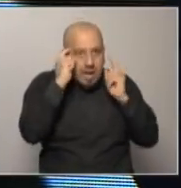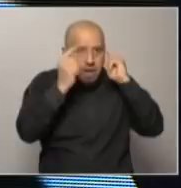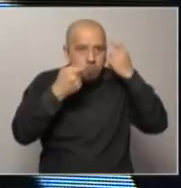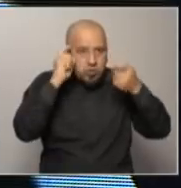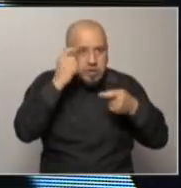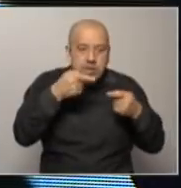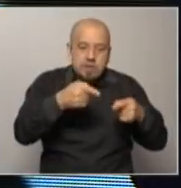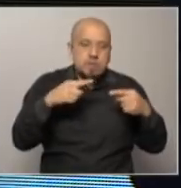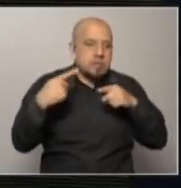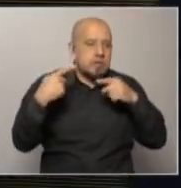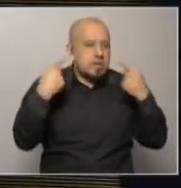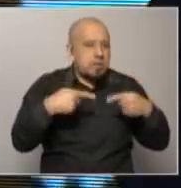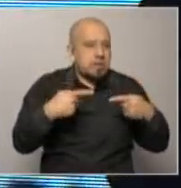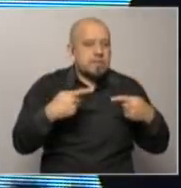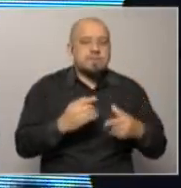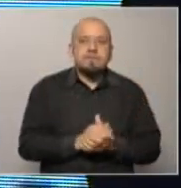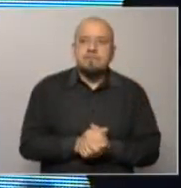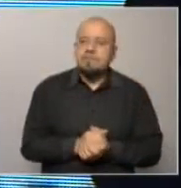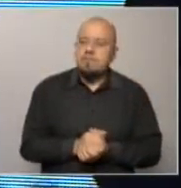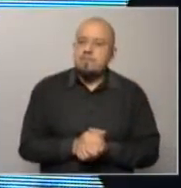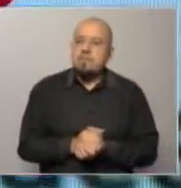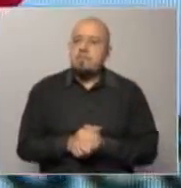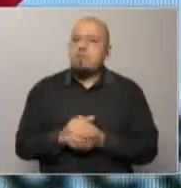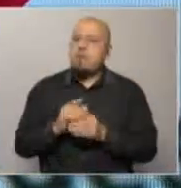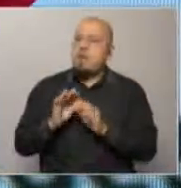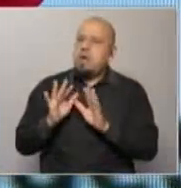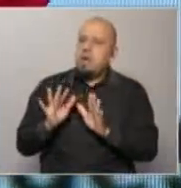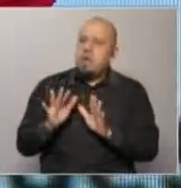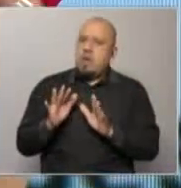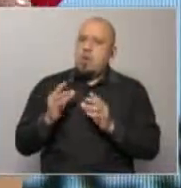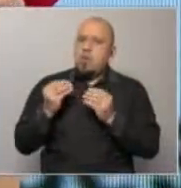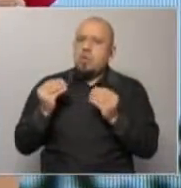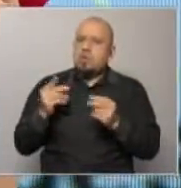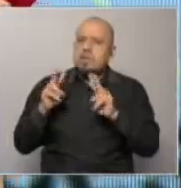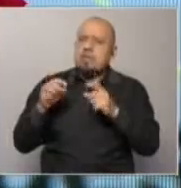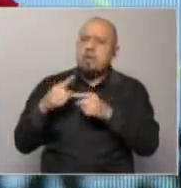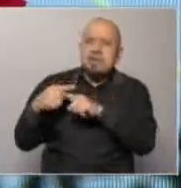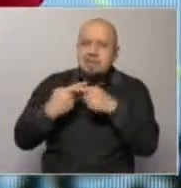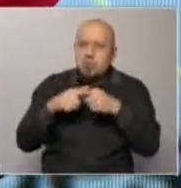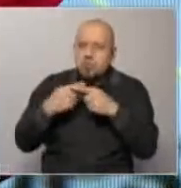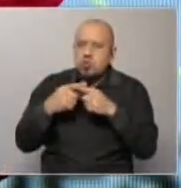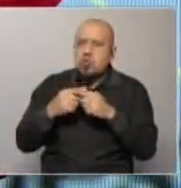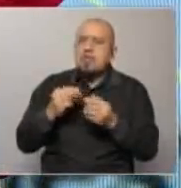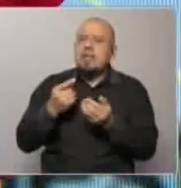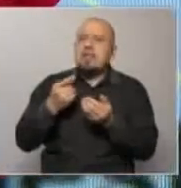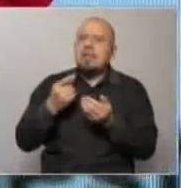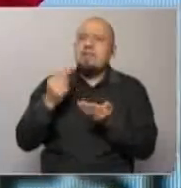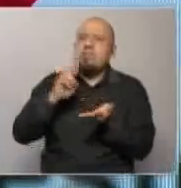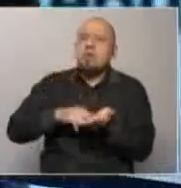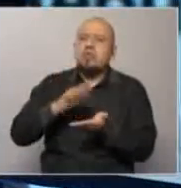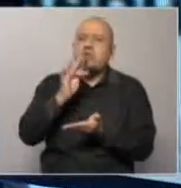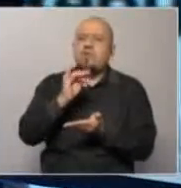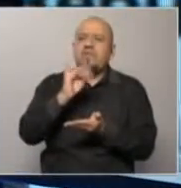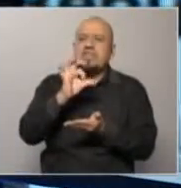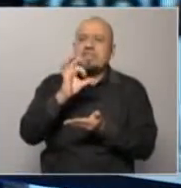ese debate. Ahora, ¿cuál es la relación entre la discusión presupuestal y la discusión fiscal? Que recién tú